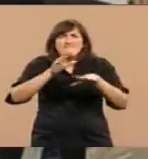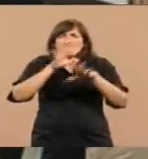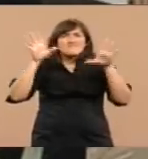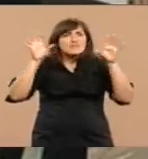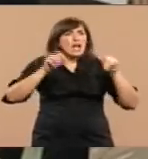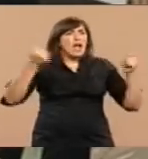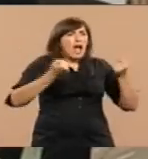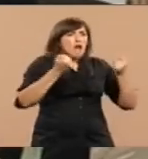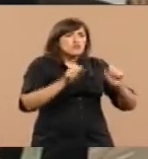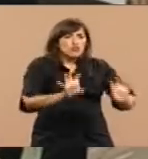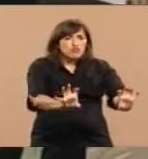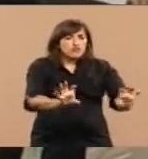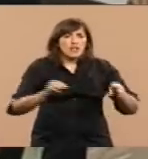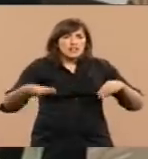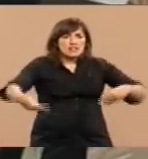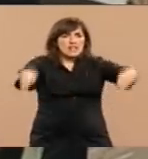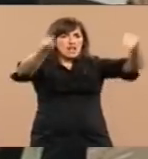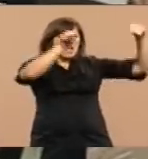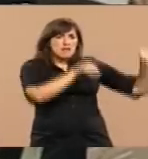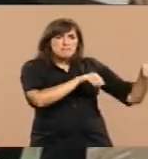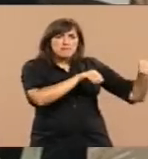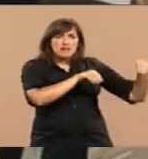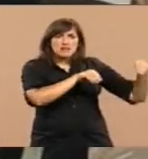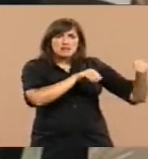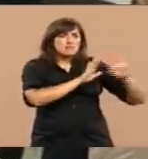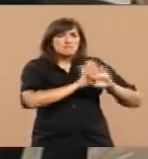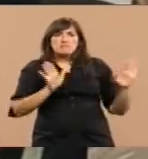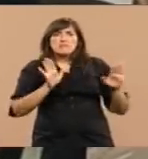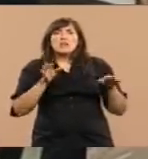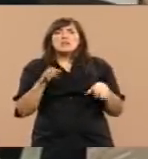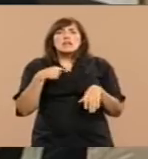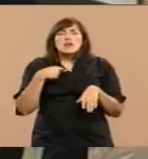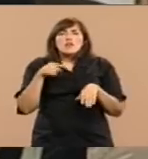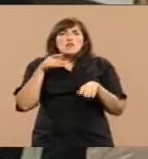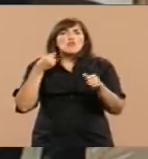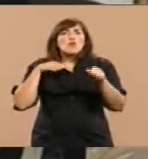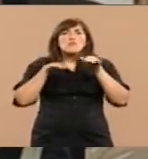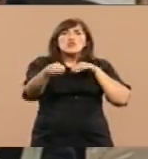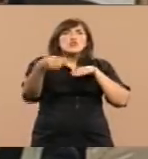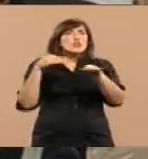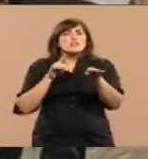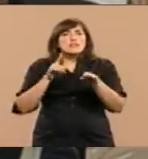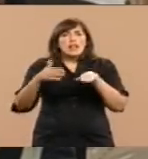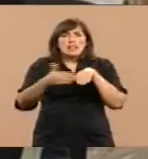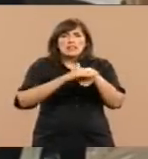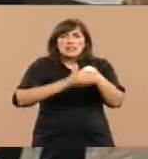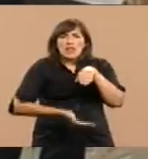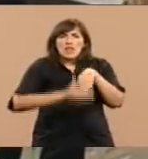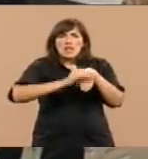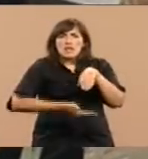tapar sus faros y dejar apenas una línea para poder circular, porque la amenaza era que